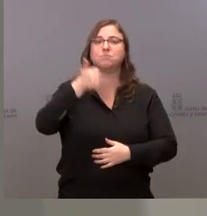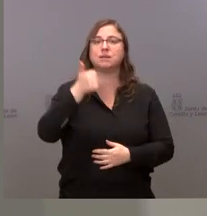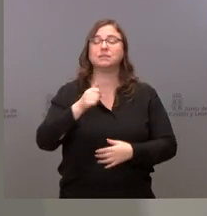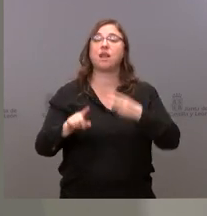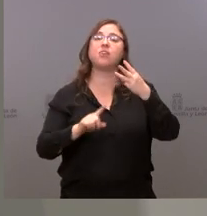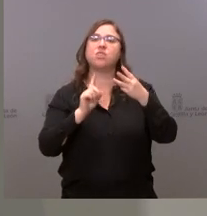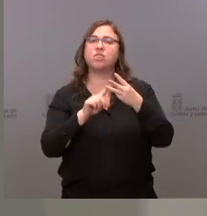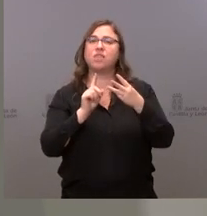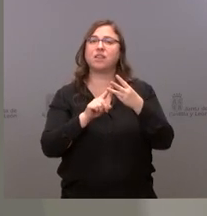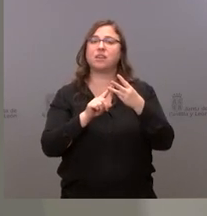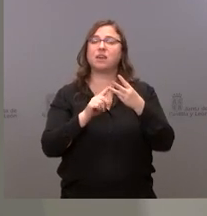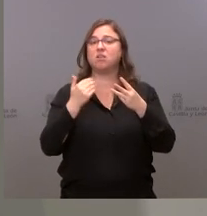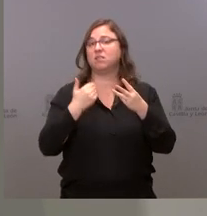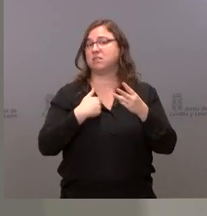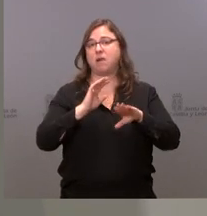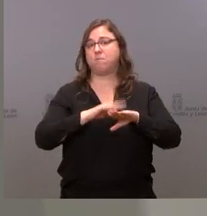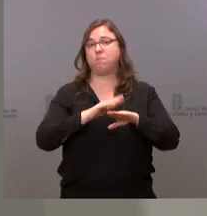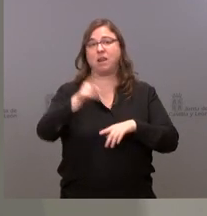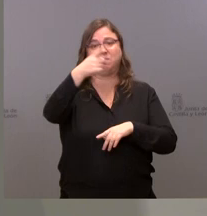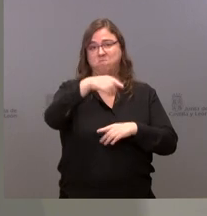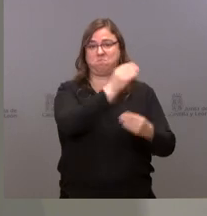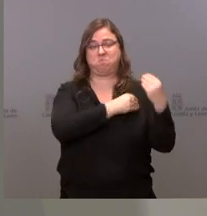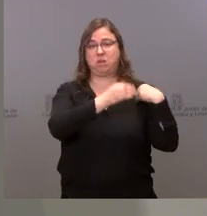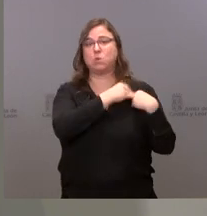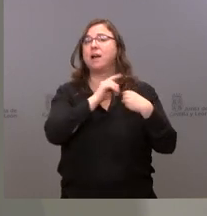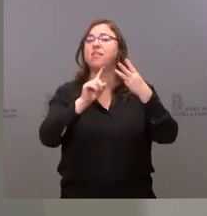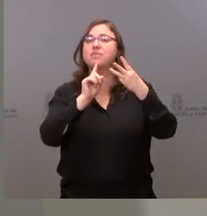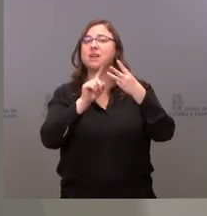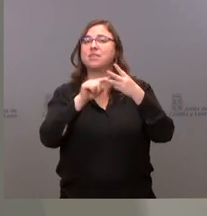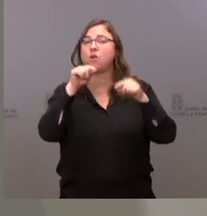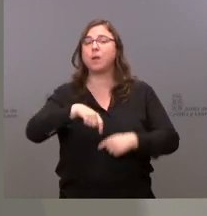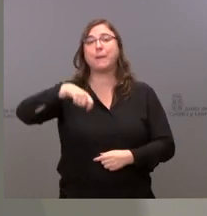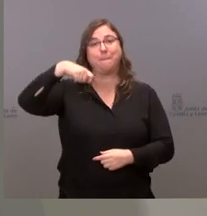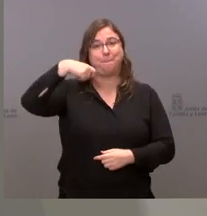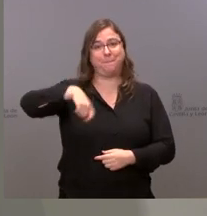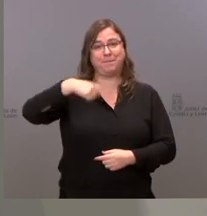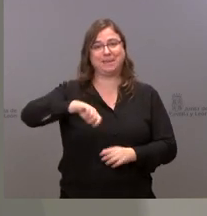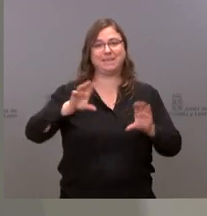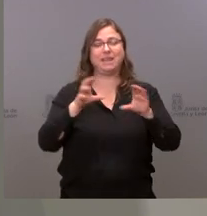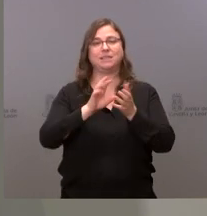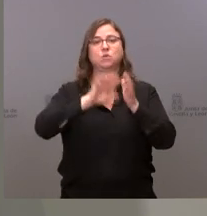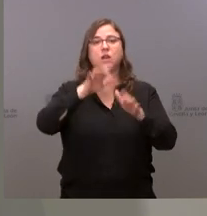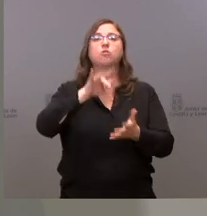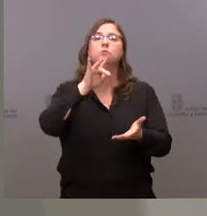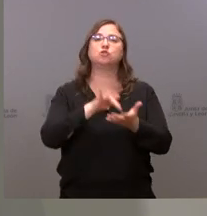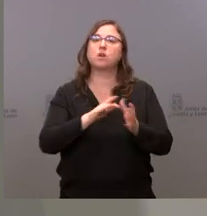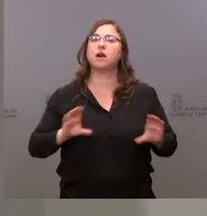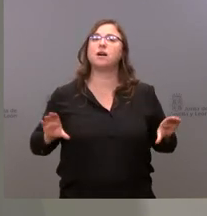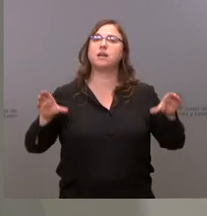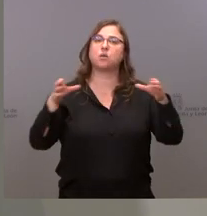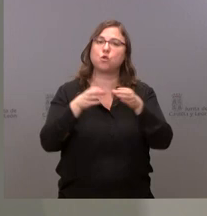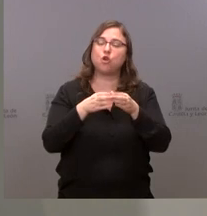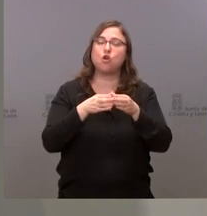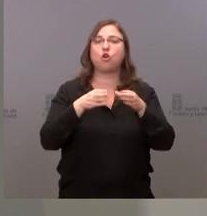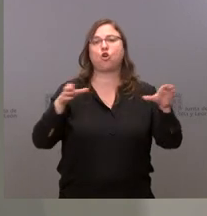tercer lugar, y antes ya de estar atentos a sus preguntas, hoy el presidente de la Junta de Castilla y León se ha reunido con el Consejo